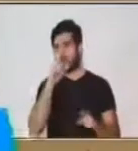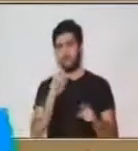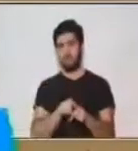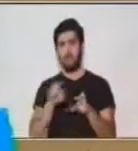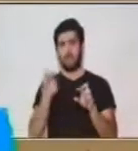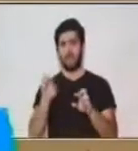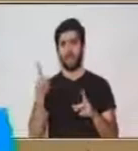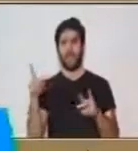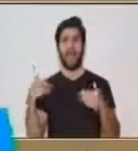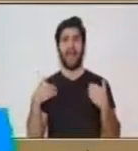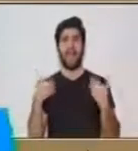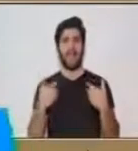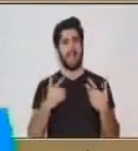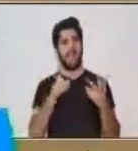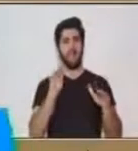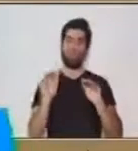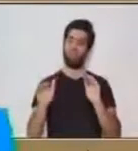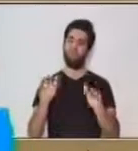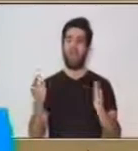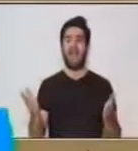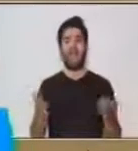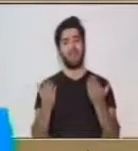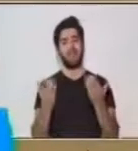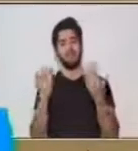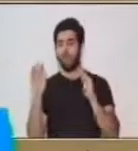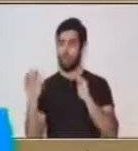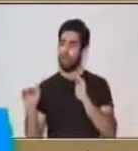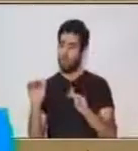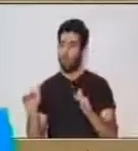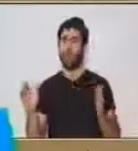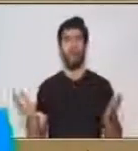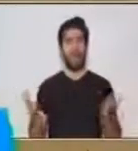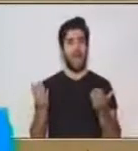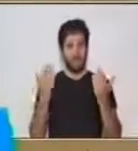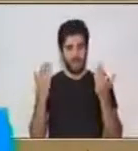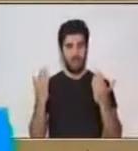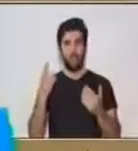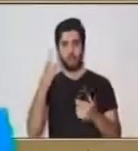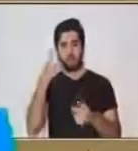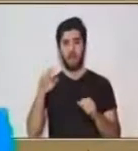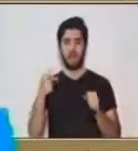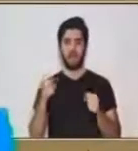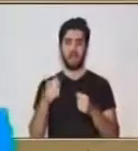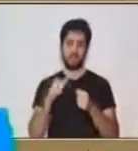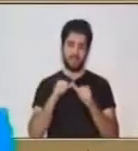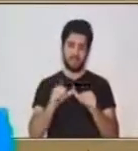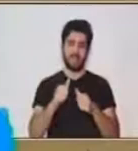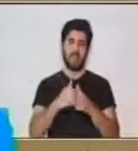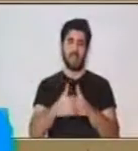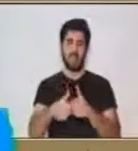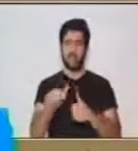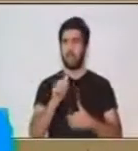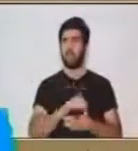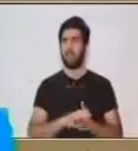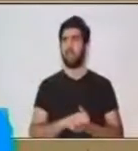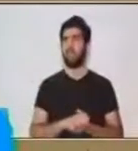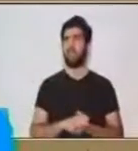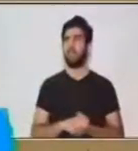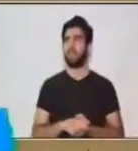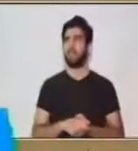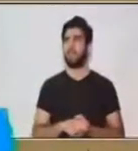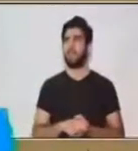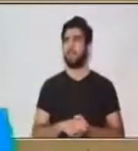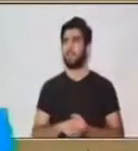siempre, pues en nuestros grupos, alguien que es alegre, que nos motiva, que nos invita a seguir adelante. Tenemos un